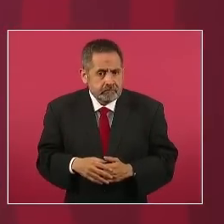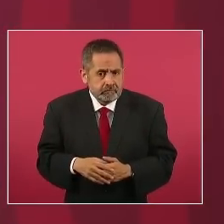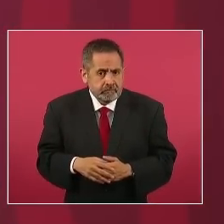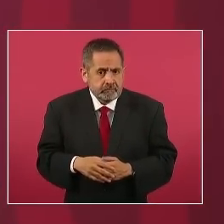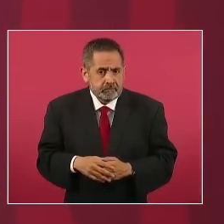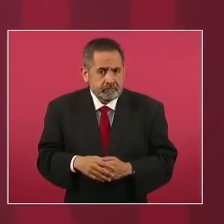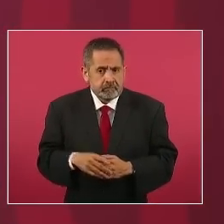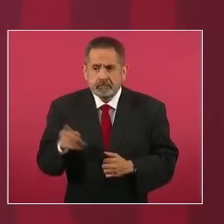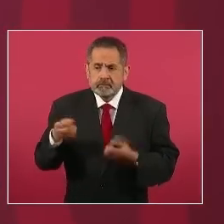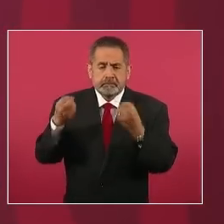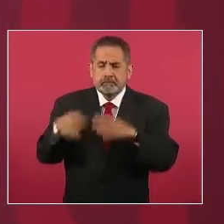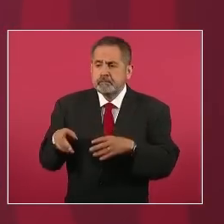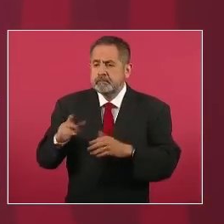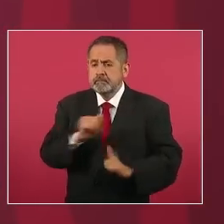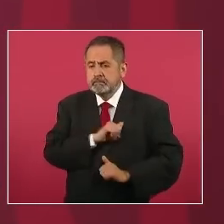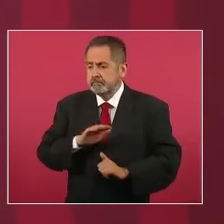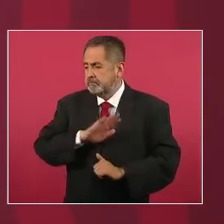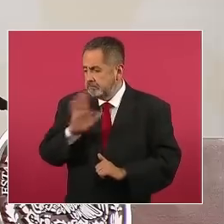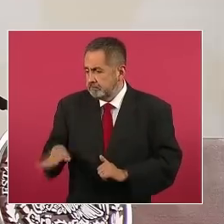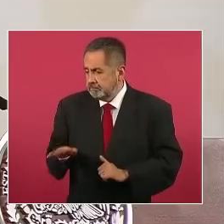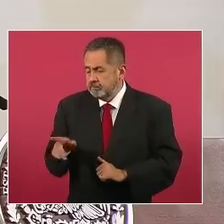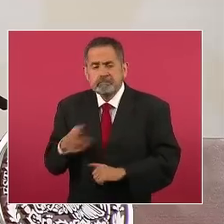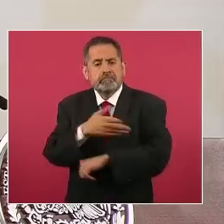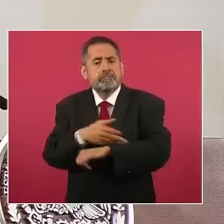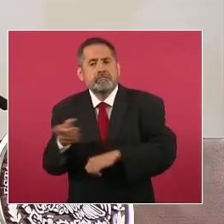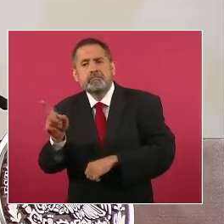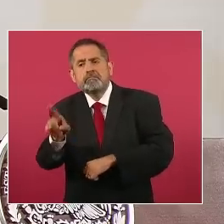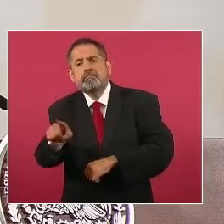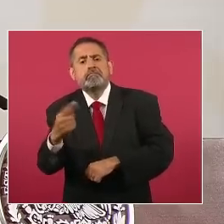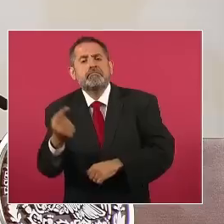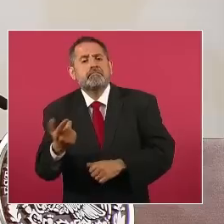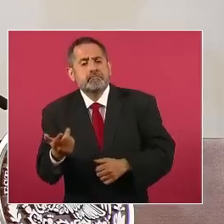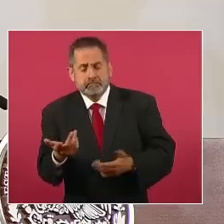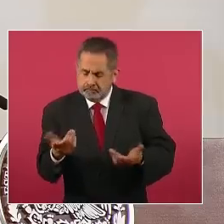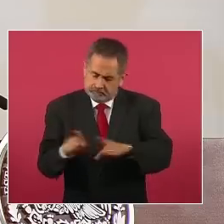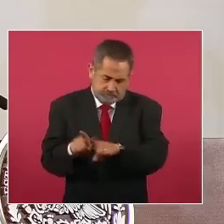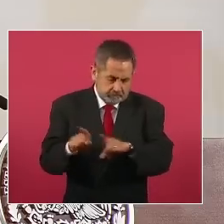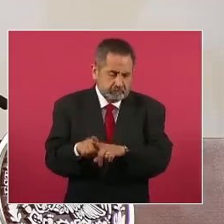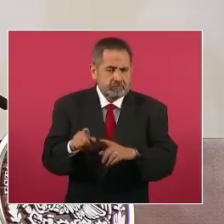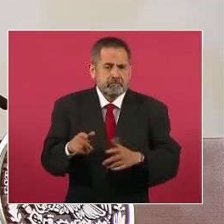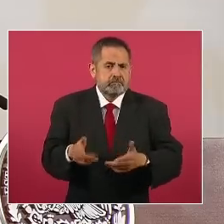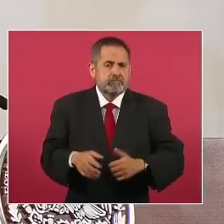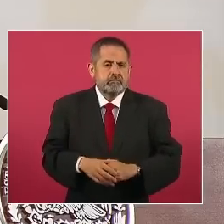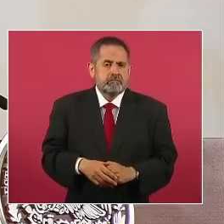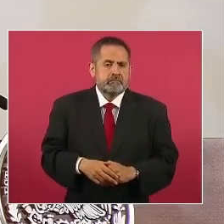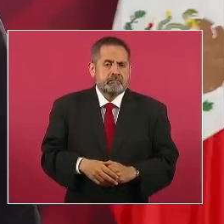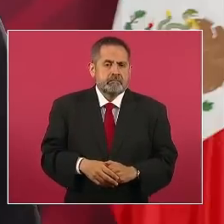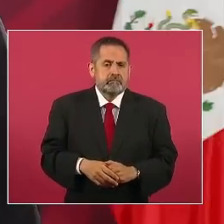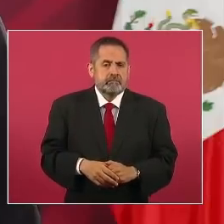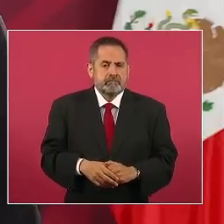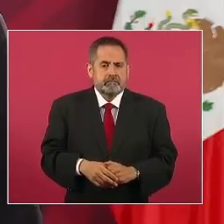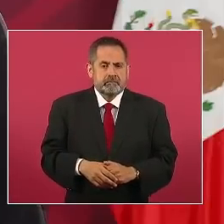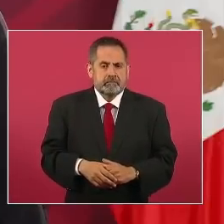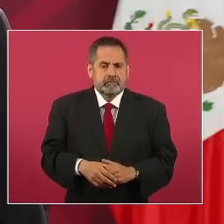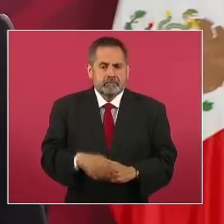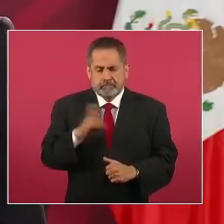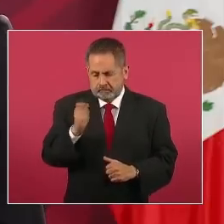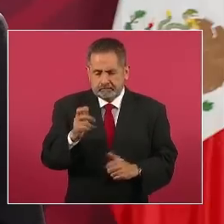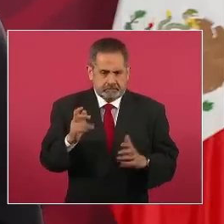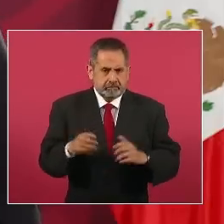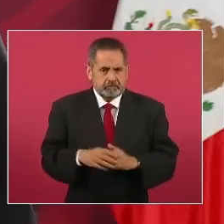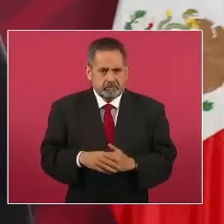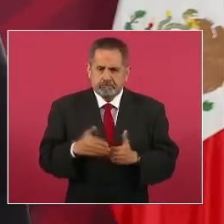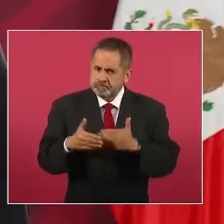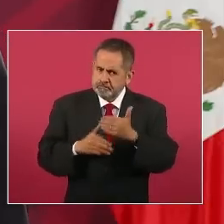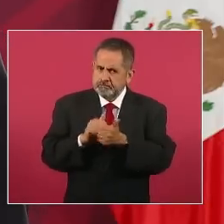chingones con su uniforme y con traer un arma y salir y amedrentar a todo mundo se sienten así